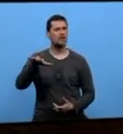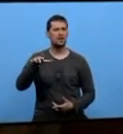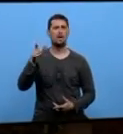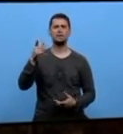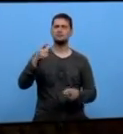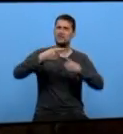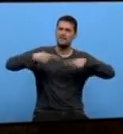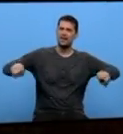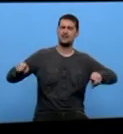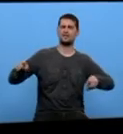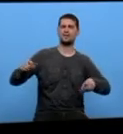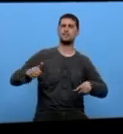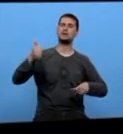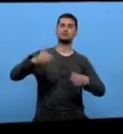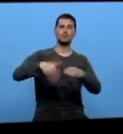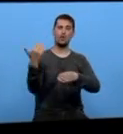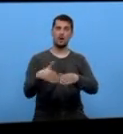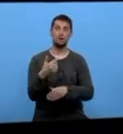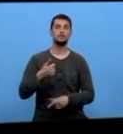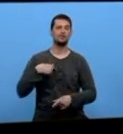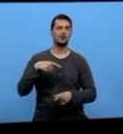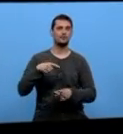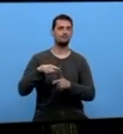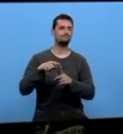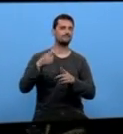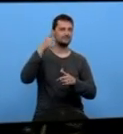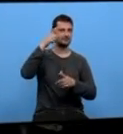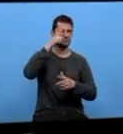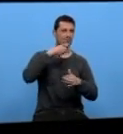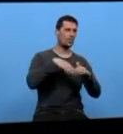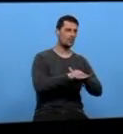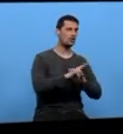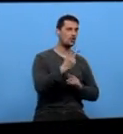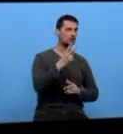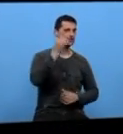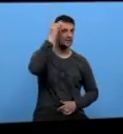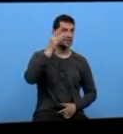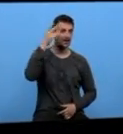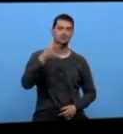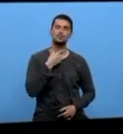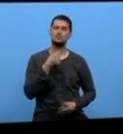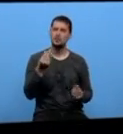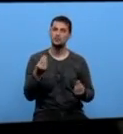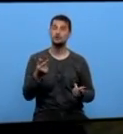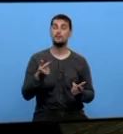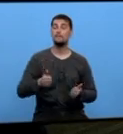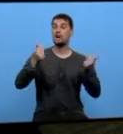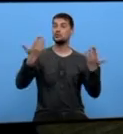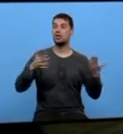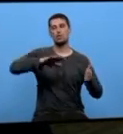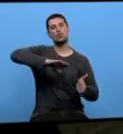e moito máis moderna Llevo dos ideas moi claras a verdade que sí me gustou mucho sobre todo a última